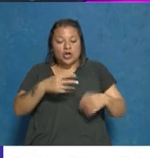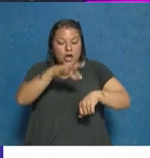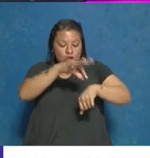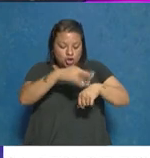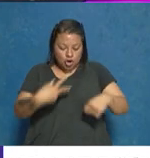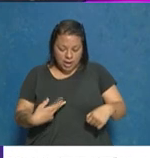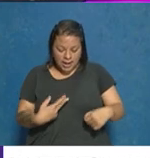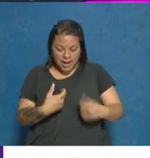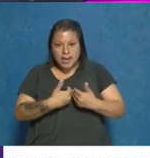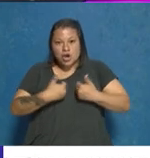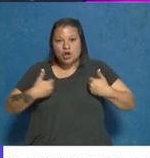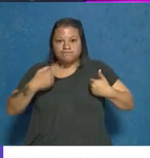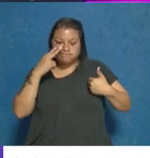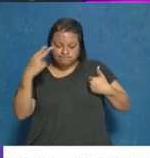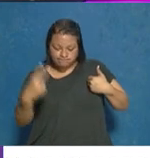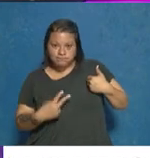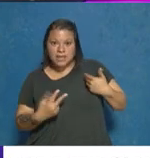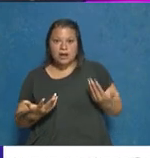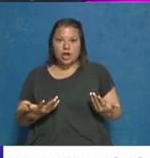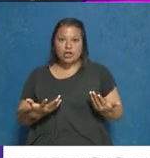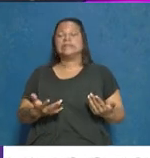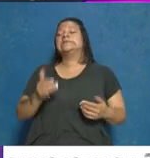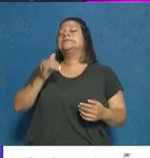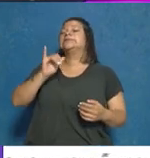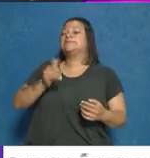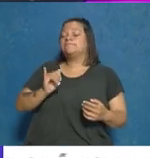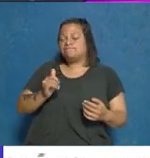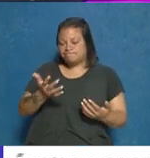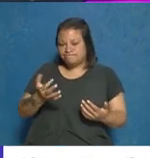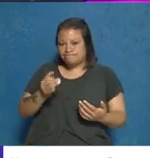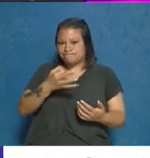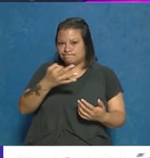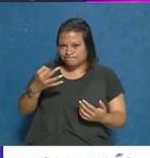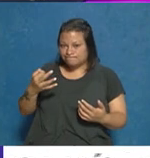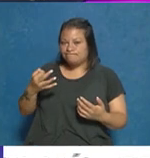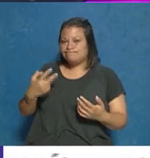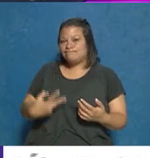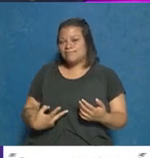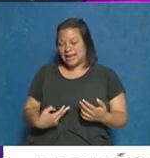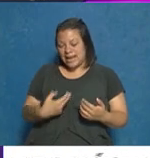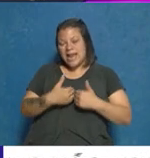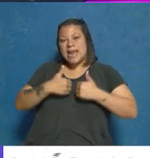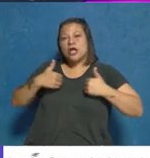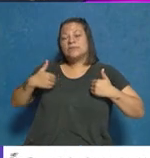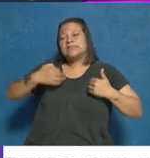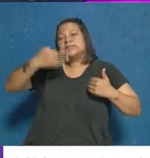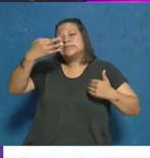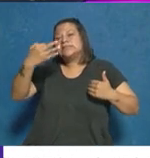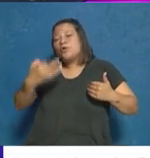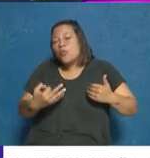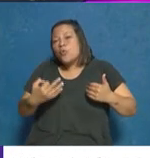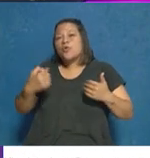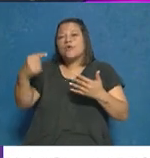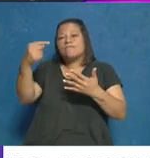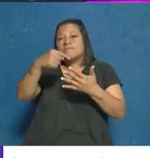necropsia, Ricardo. Sí, en realidad la necropsia, concretamente seguro, debe tener una serie de elementos más,